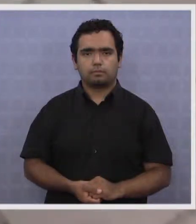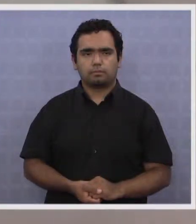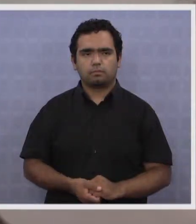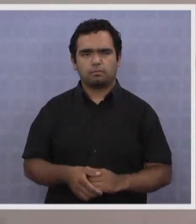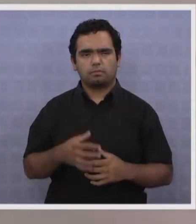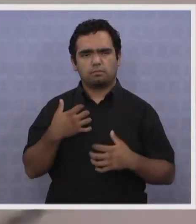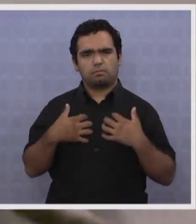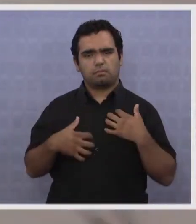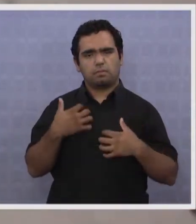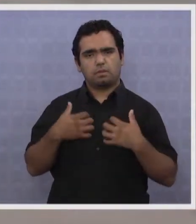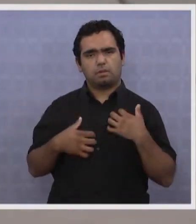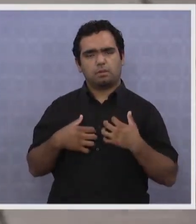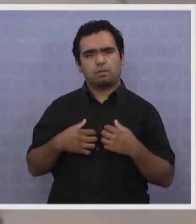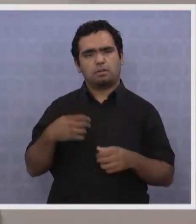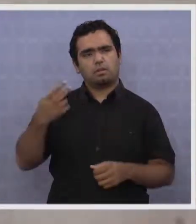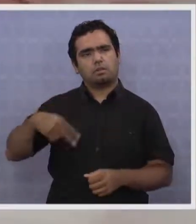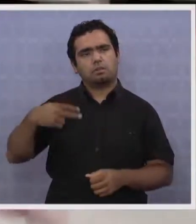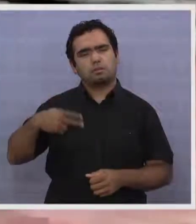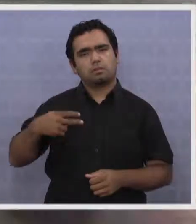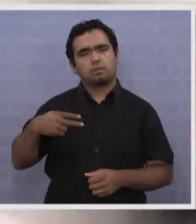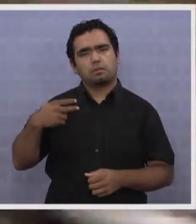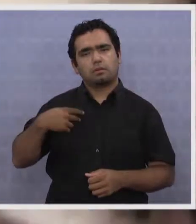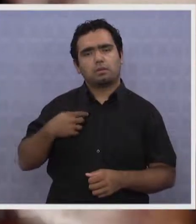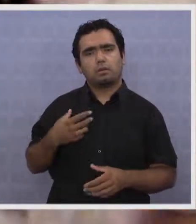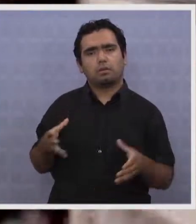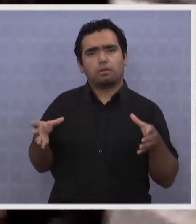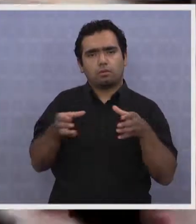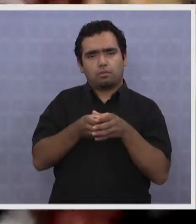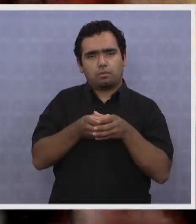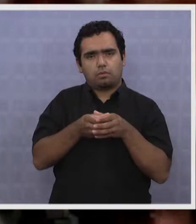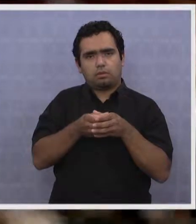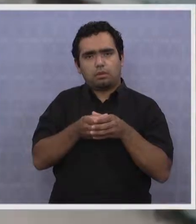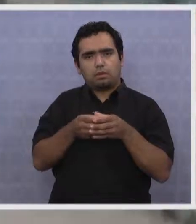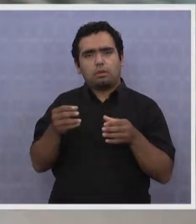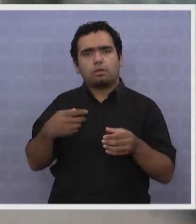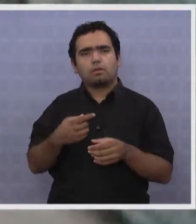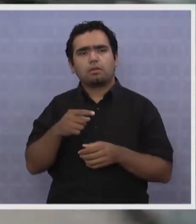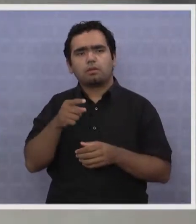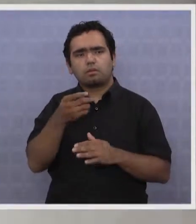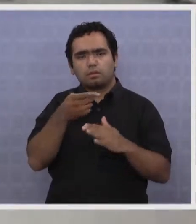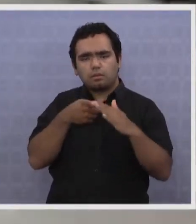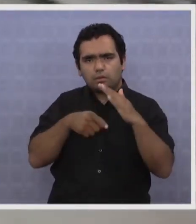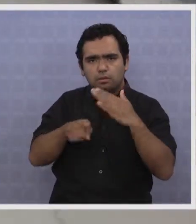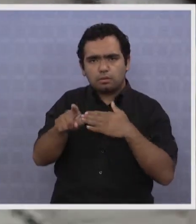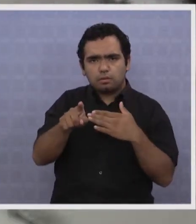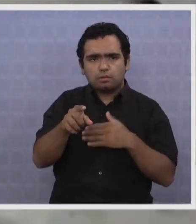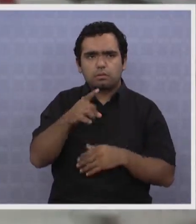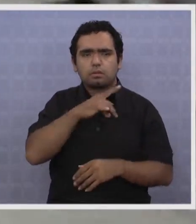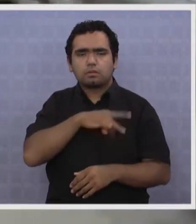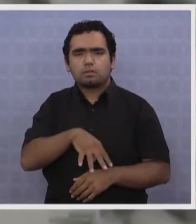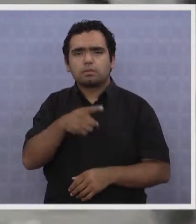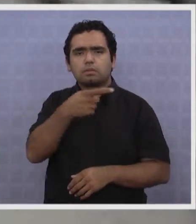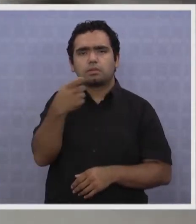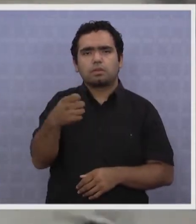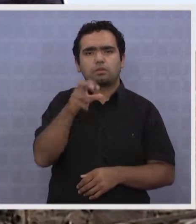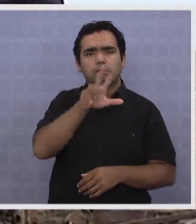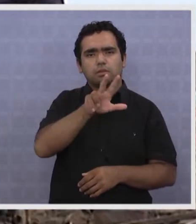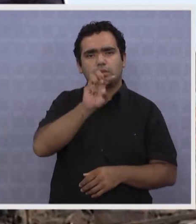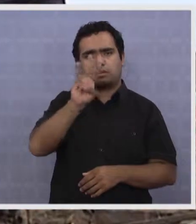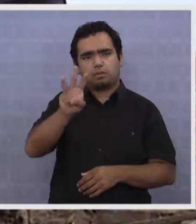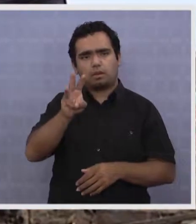De Sagrado causó la noticia que tiene ejecutivos de la empresa Cencosud formalizados por el ingreso a Chile de